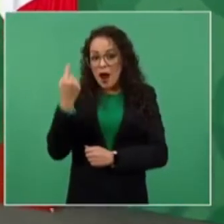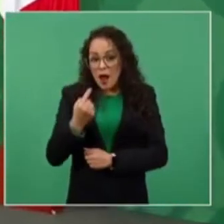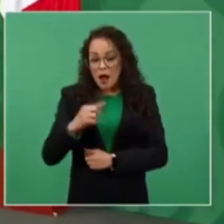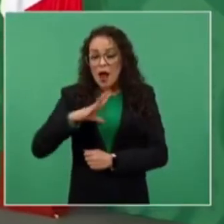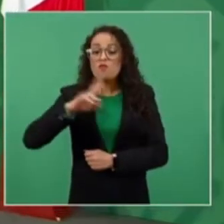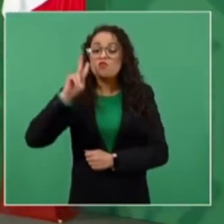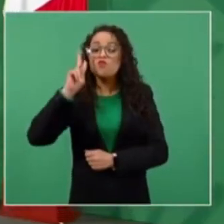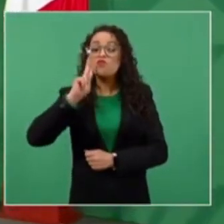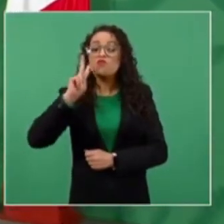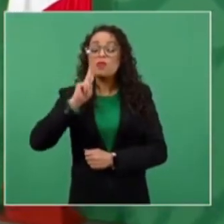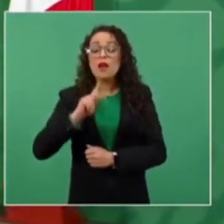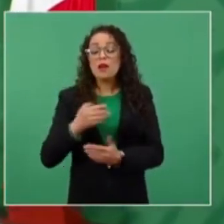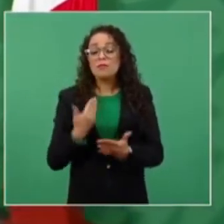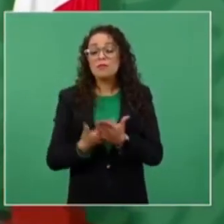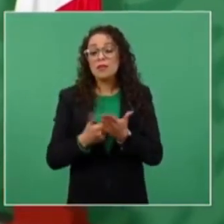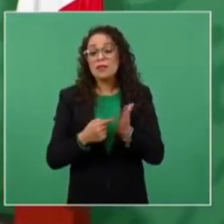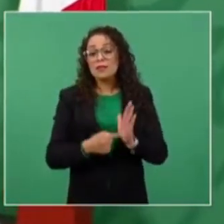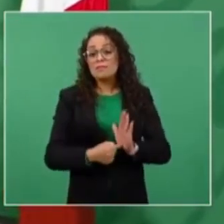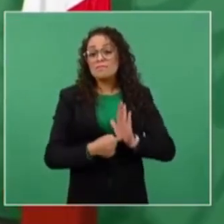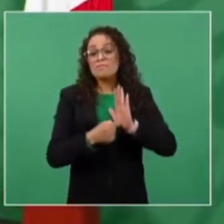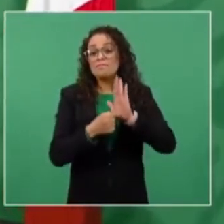van a cambiar esos